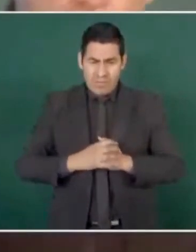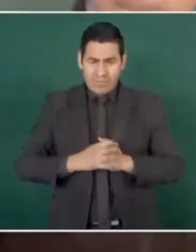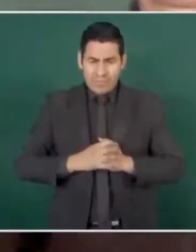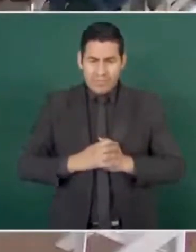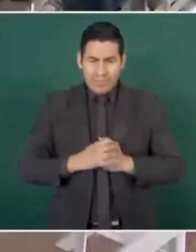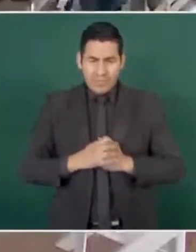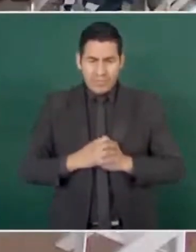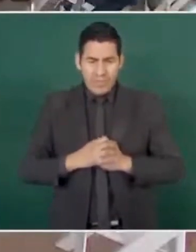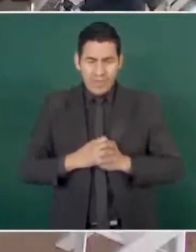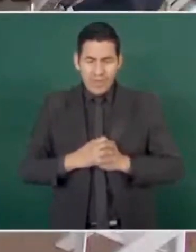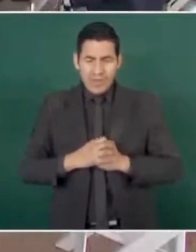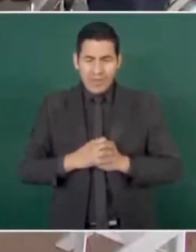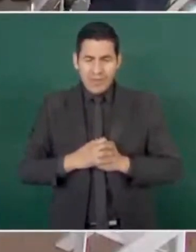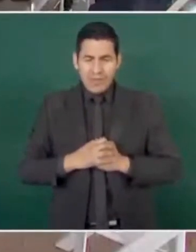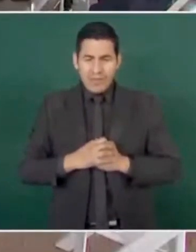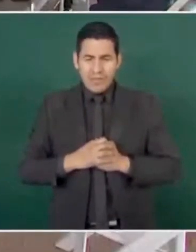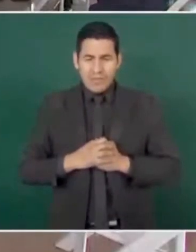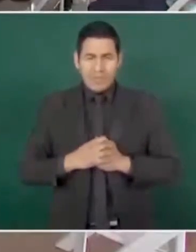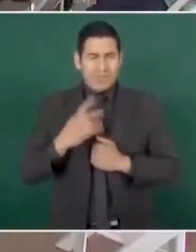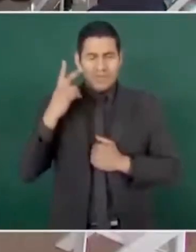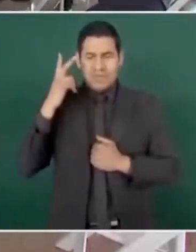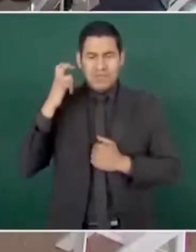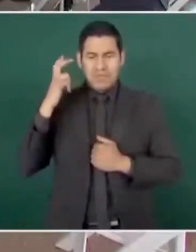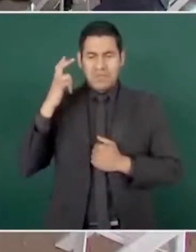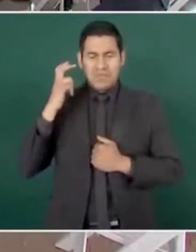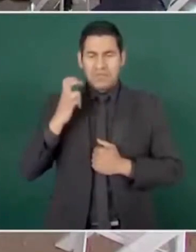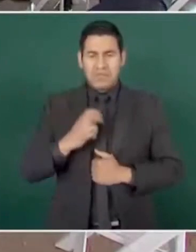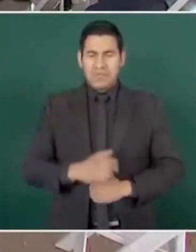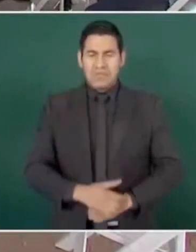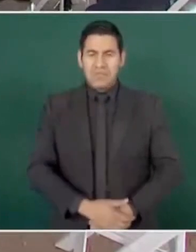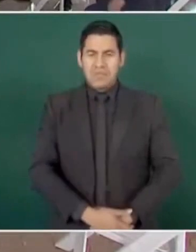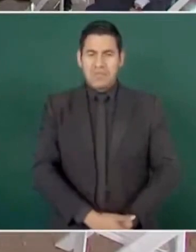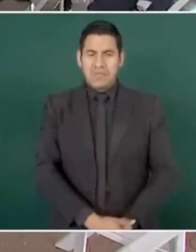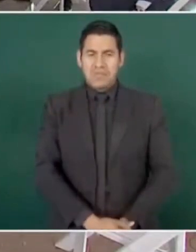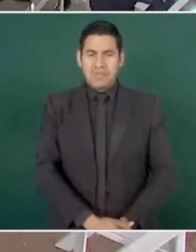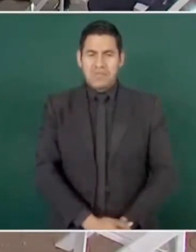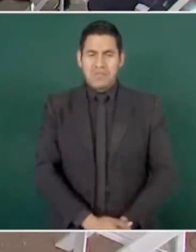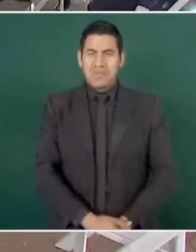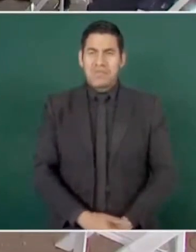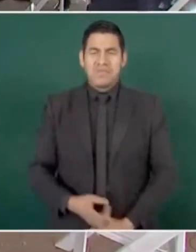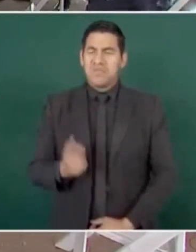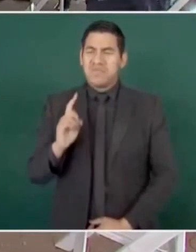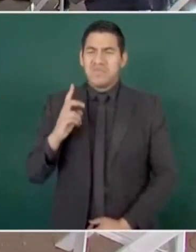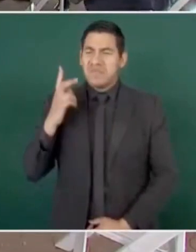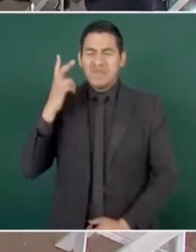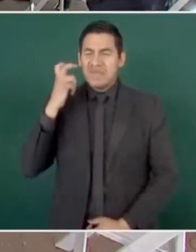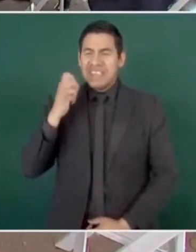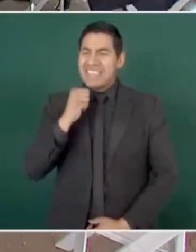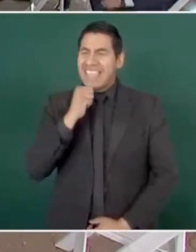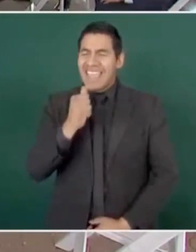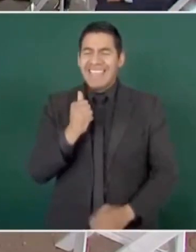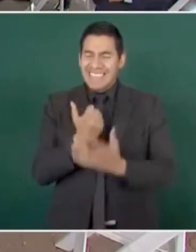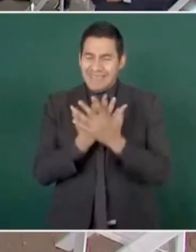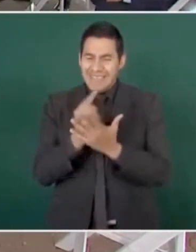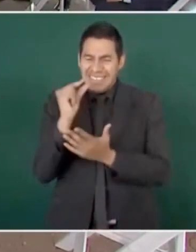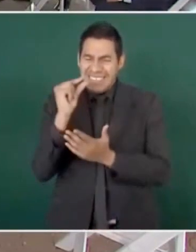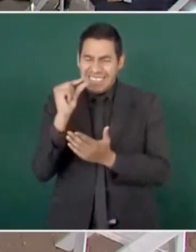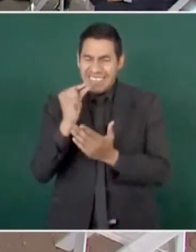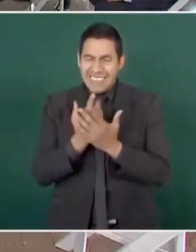porque Baja California ha estado separado al Sistema Nacional. No le escucho, permítame, permítame, permítame.